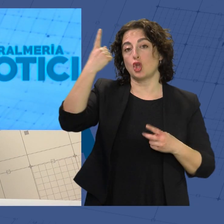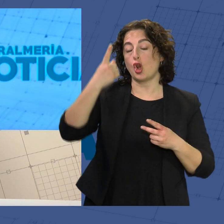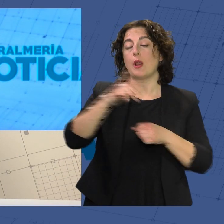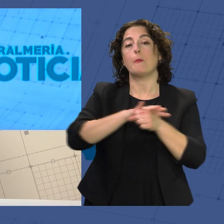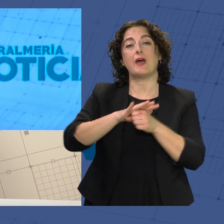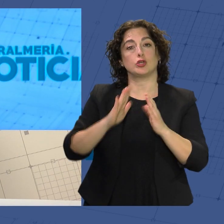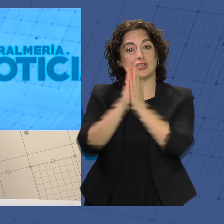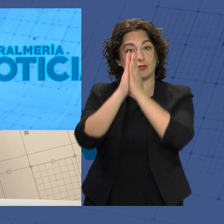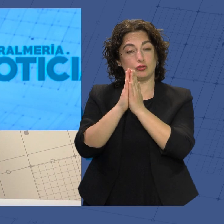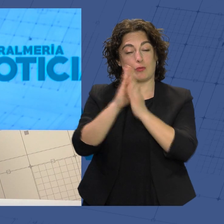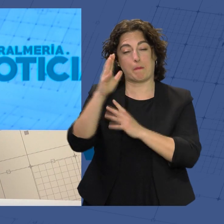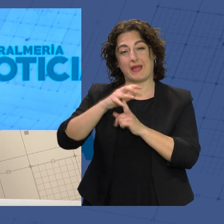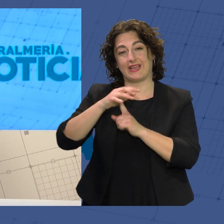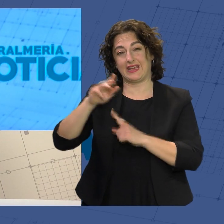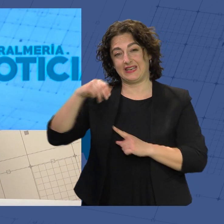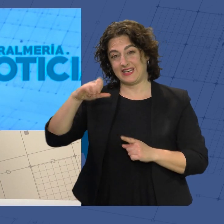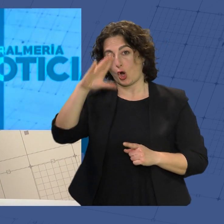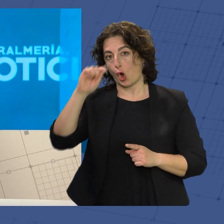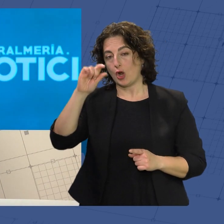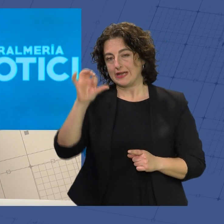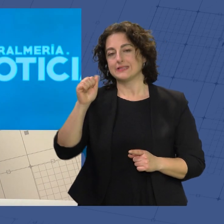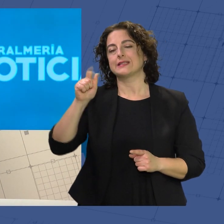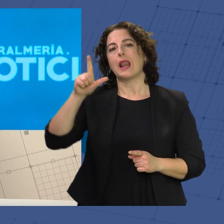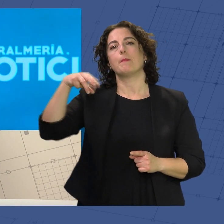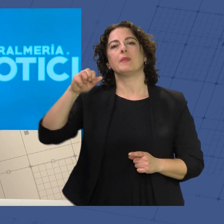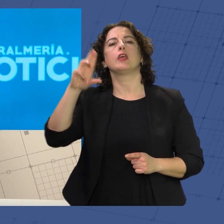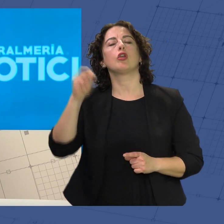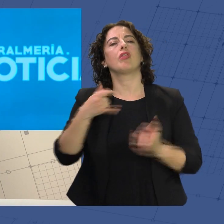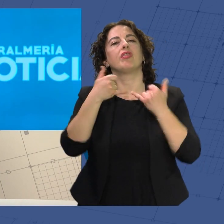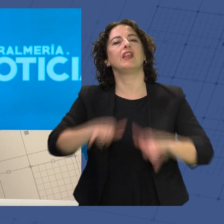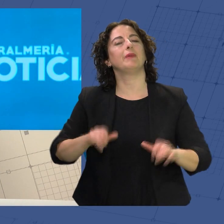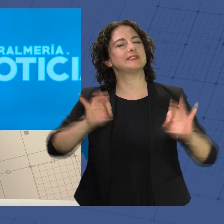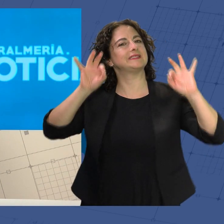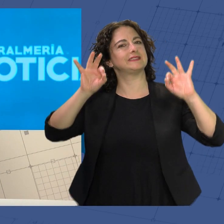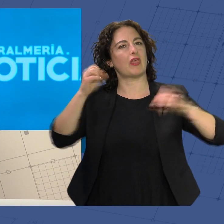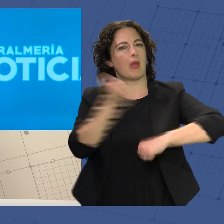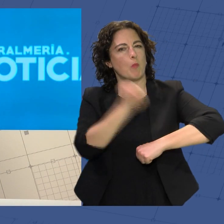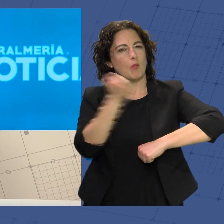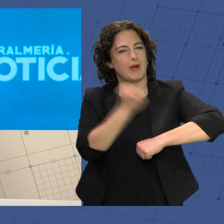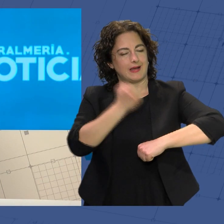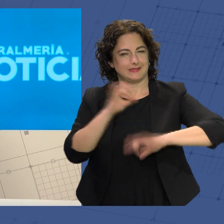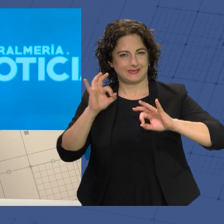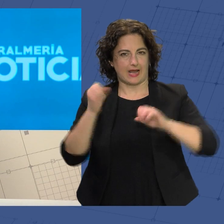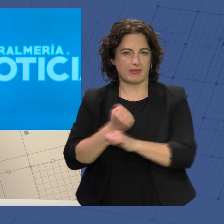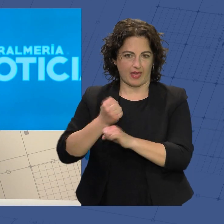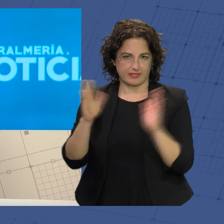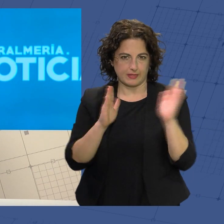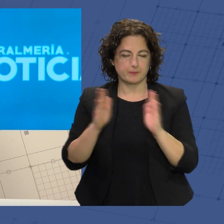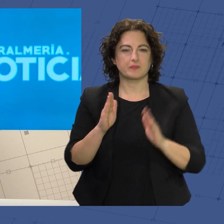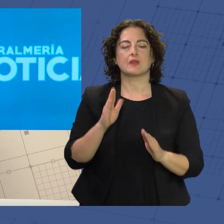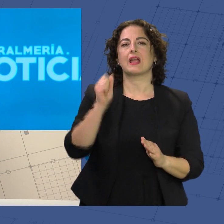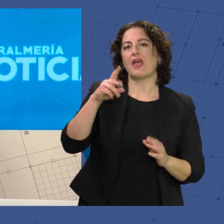del Parque Nicolás Salmerón y su entorno han celebrado una particular zambomba navideña. Candela,